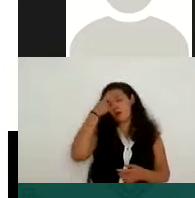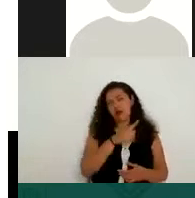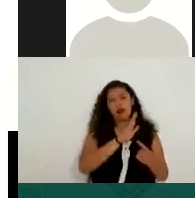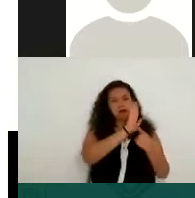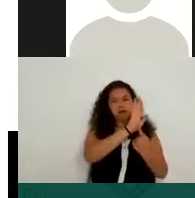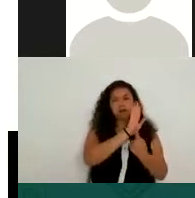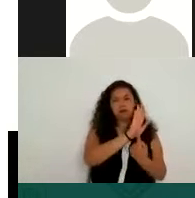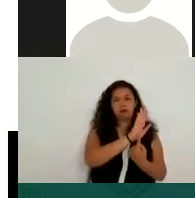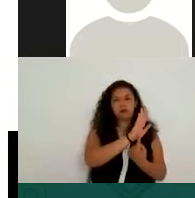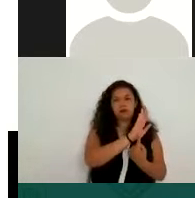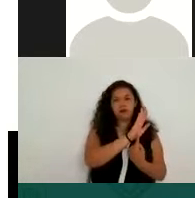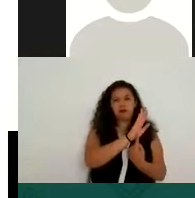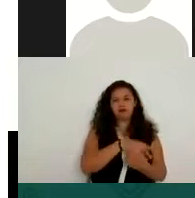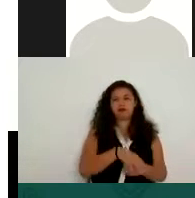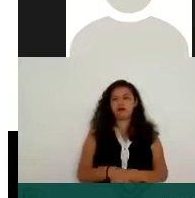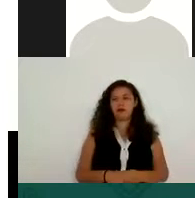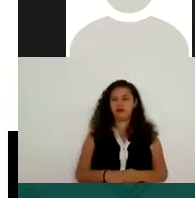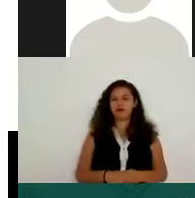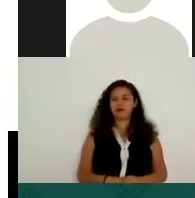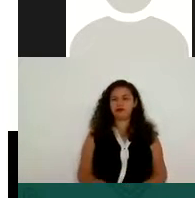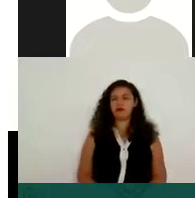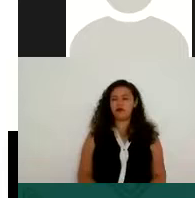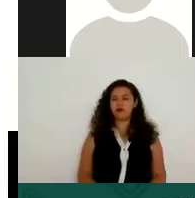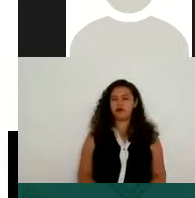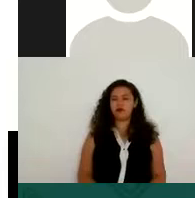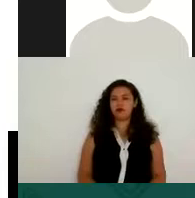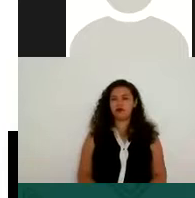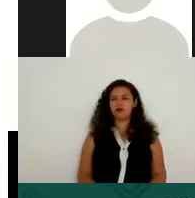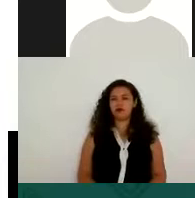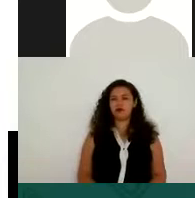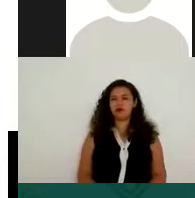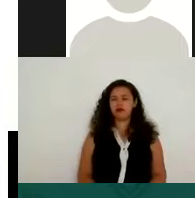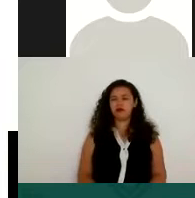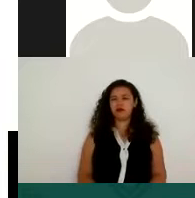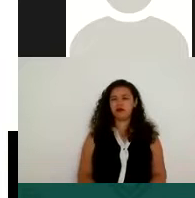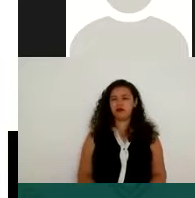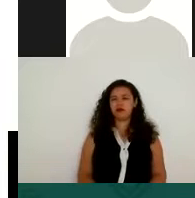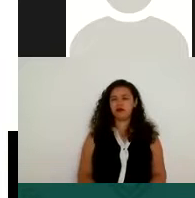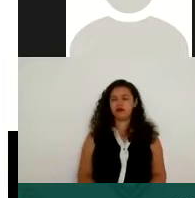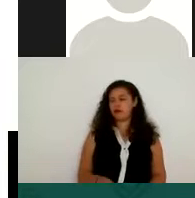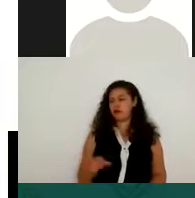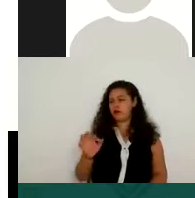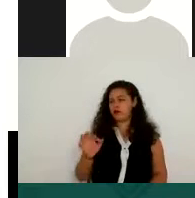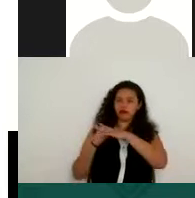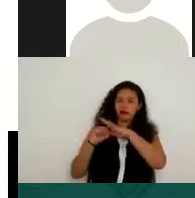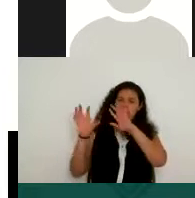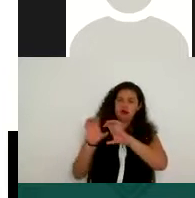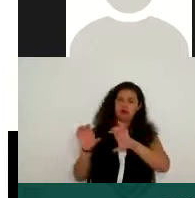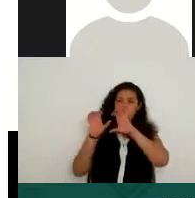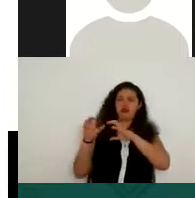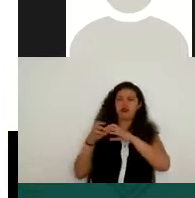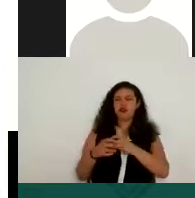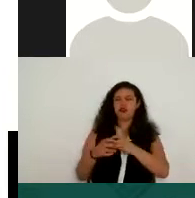algún soporte ya sea en nuestras computadoras en medios métricos